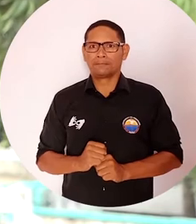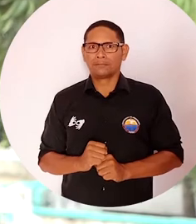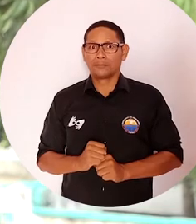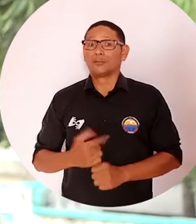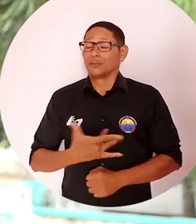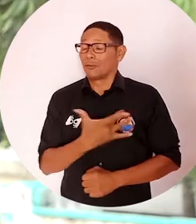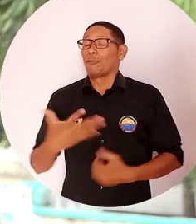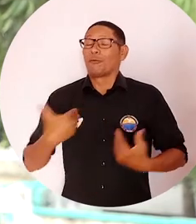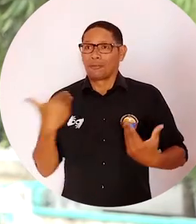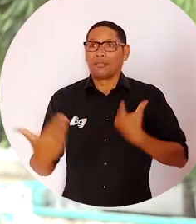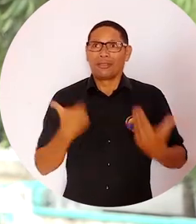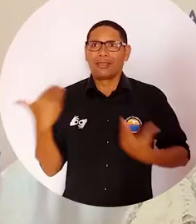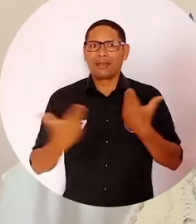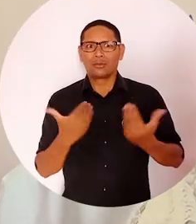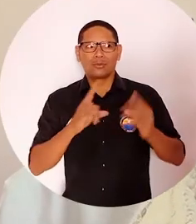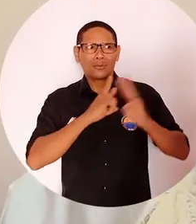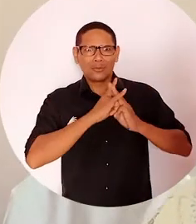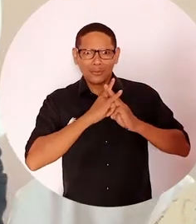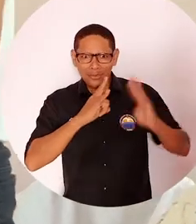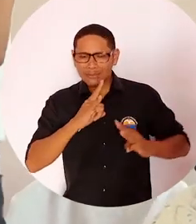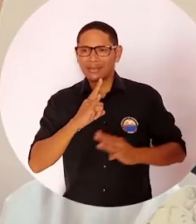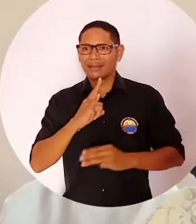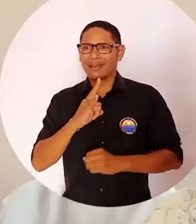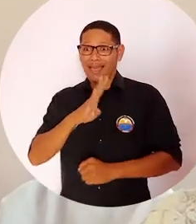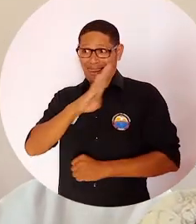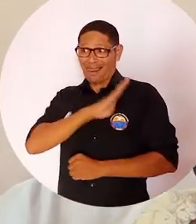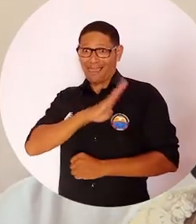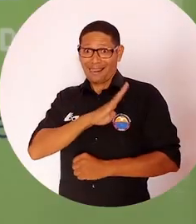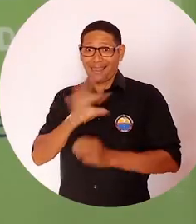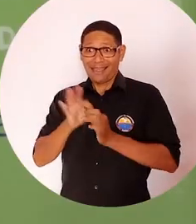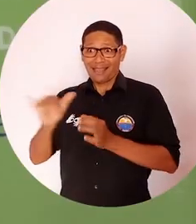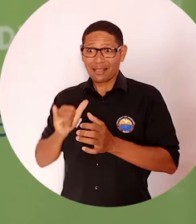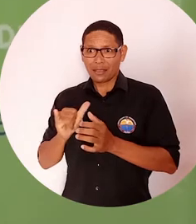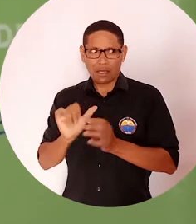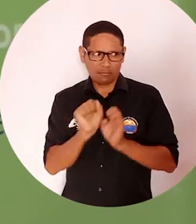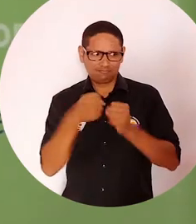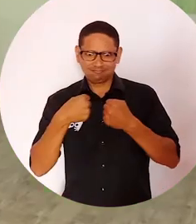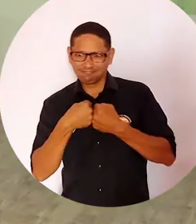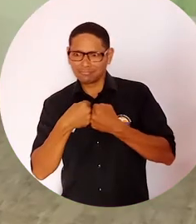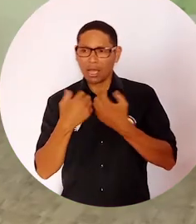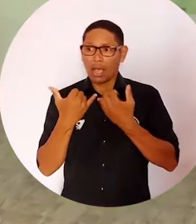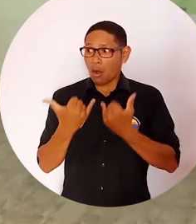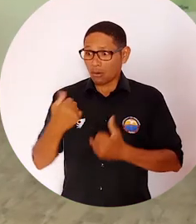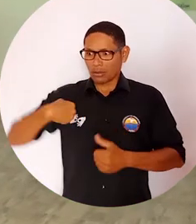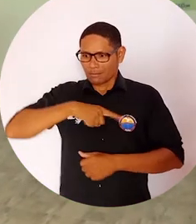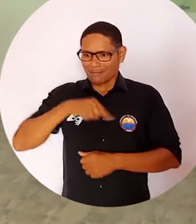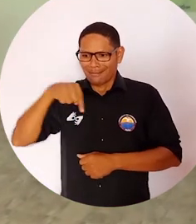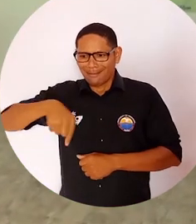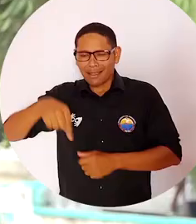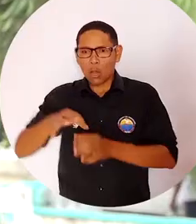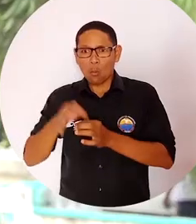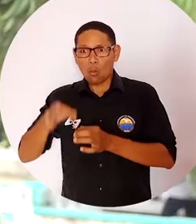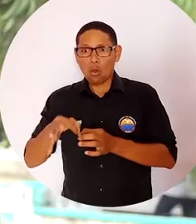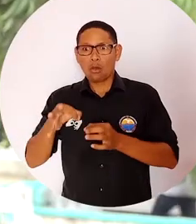la Alcaldía del municipio hayan logrado traer al municipio la sede digital Bloque 10.